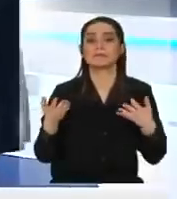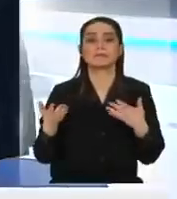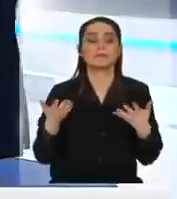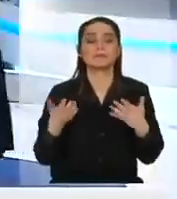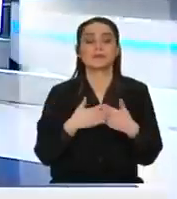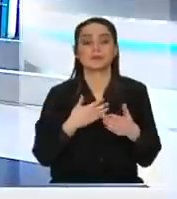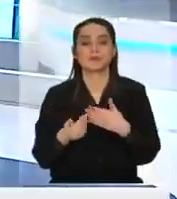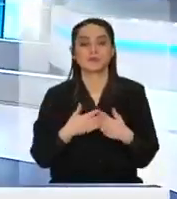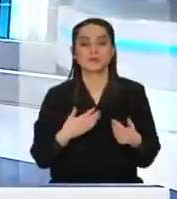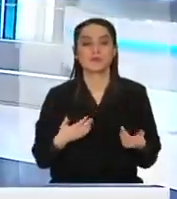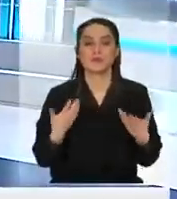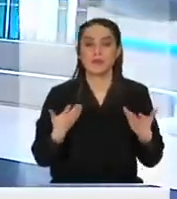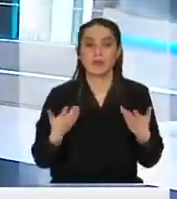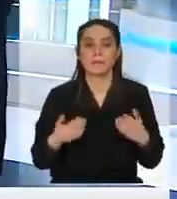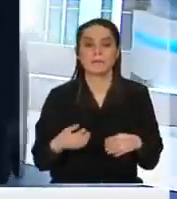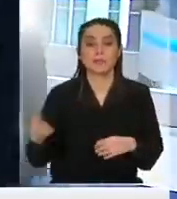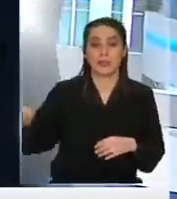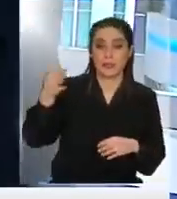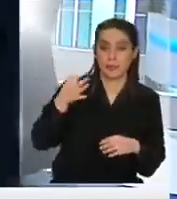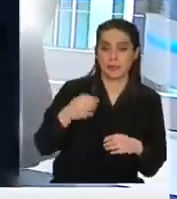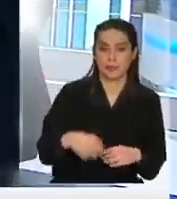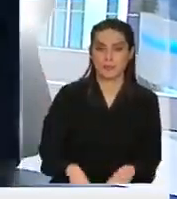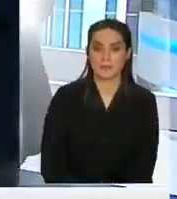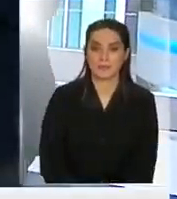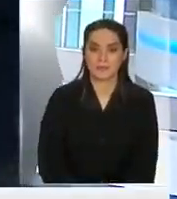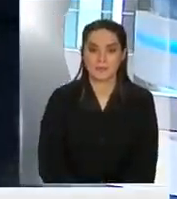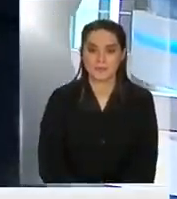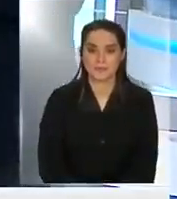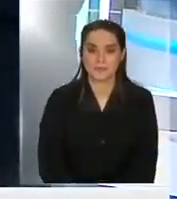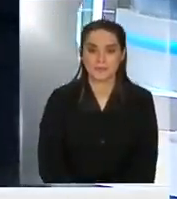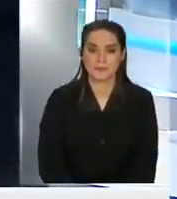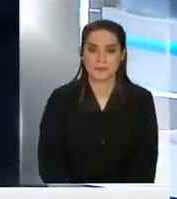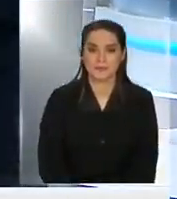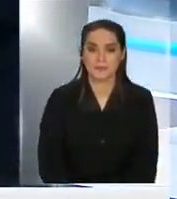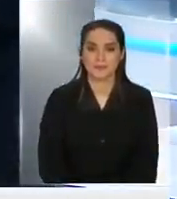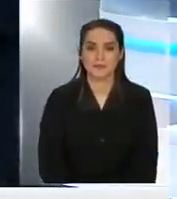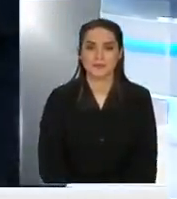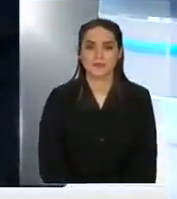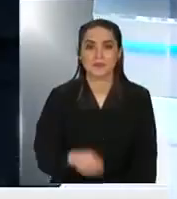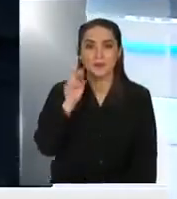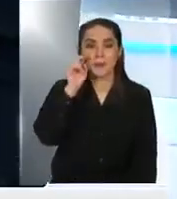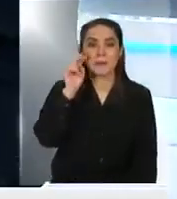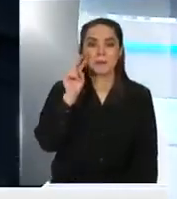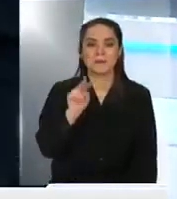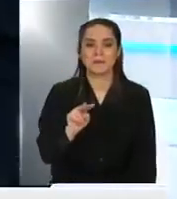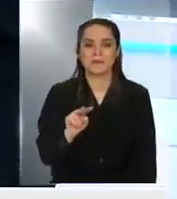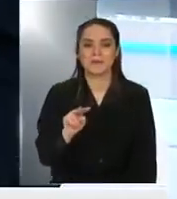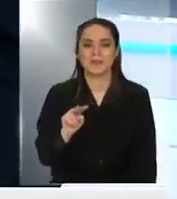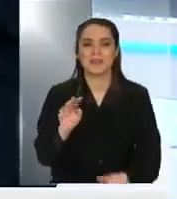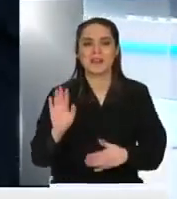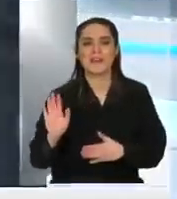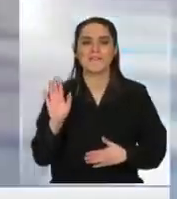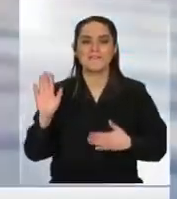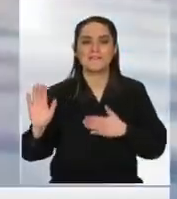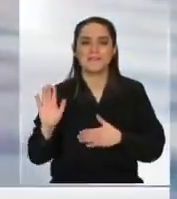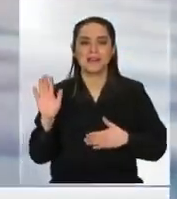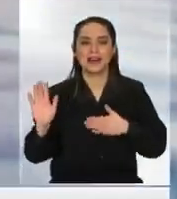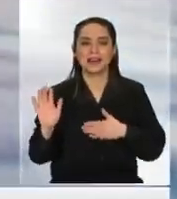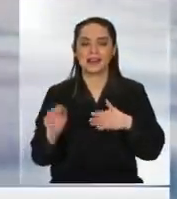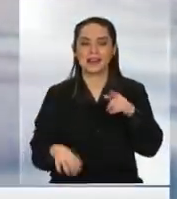vamos? ¿A ver qué? Dígame, dígame. Ah, a propósito del baile, esto está,